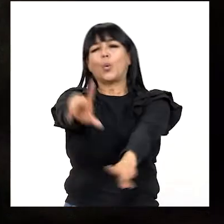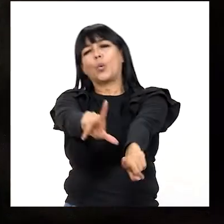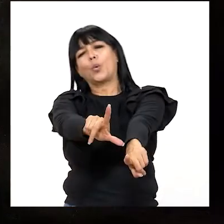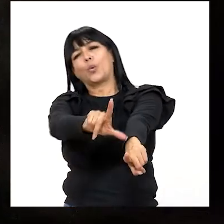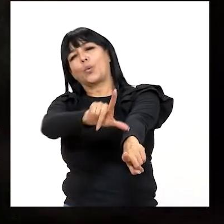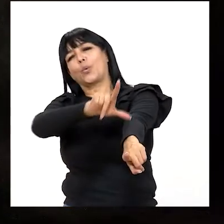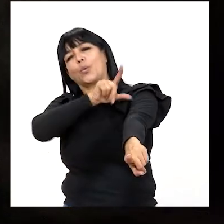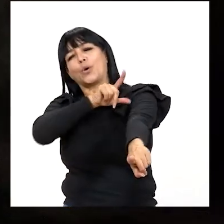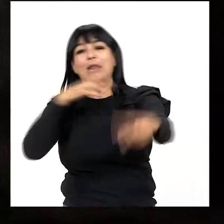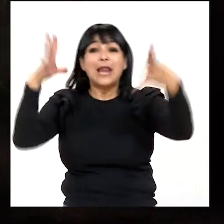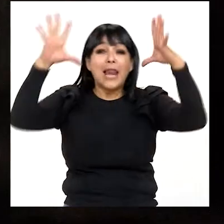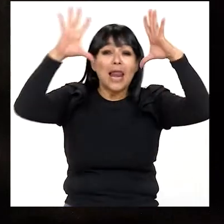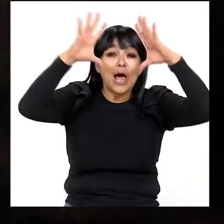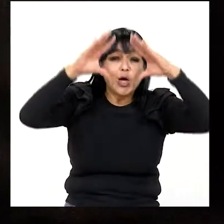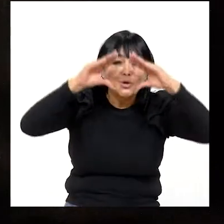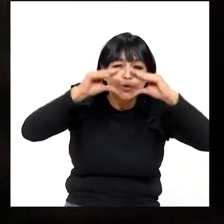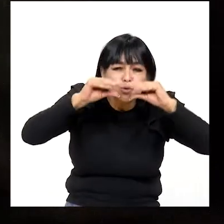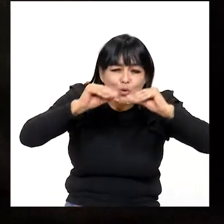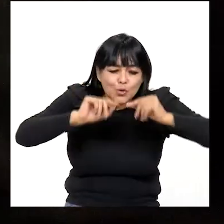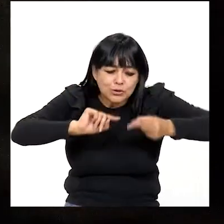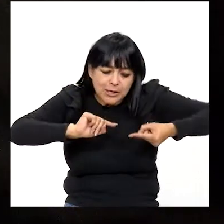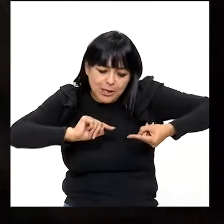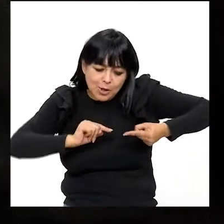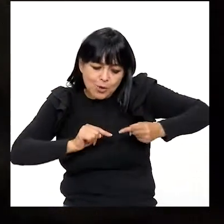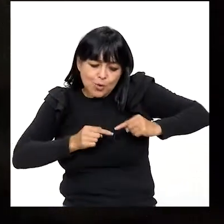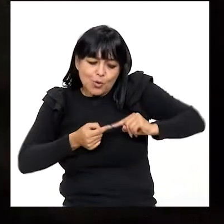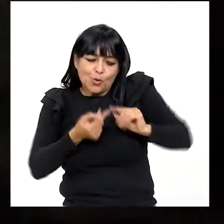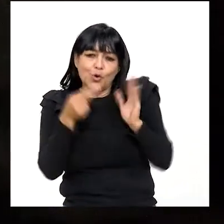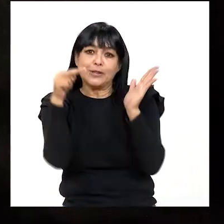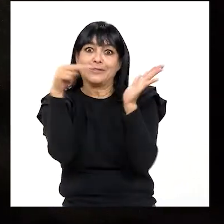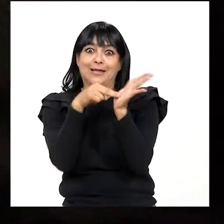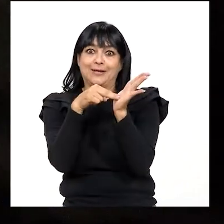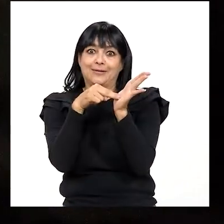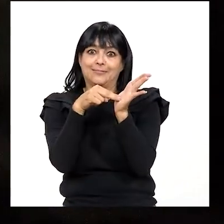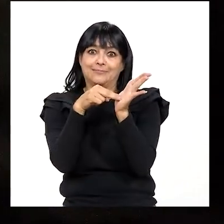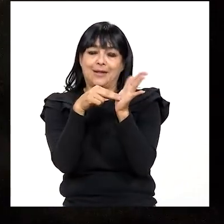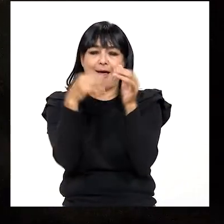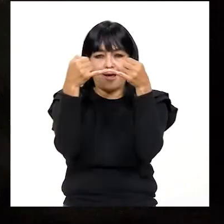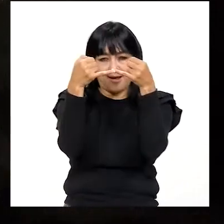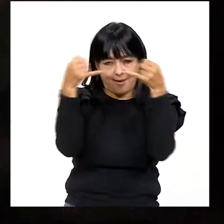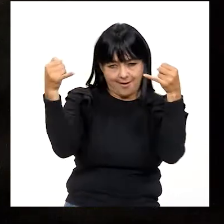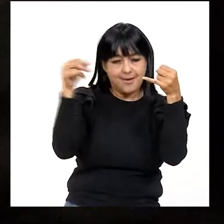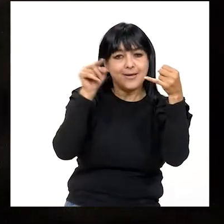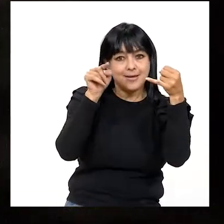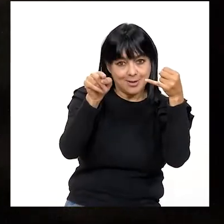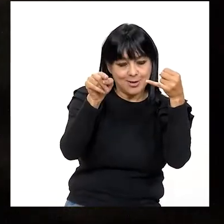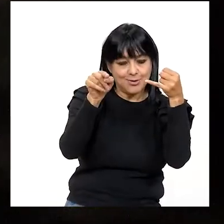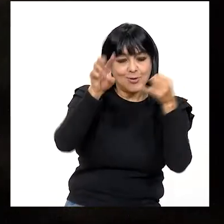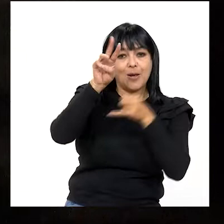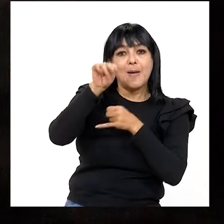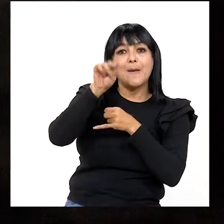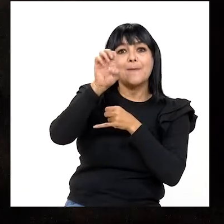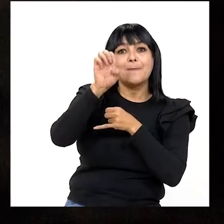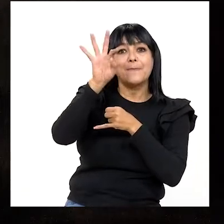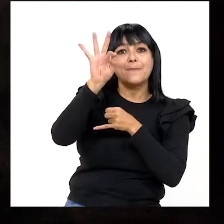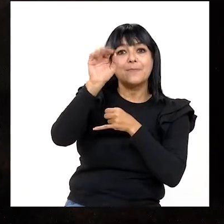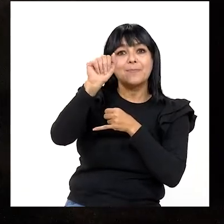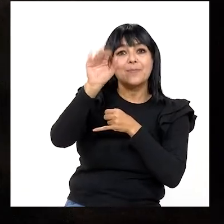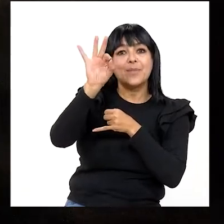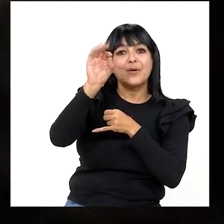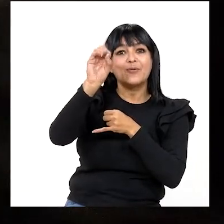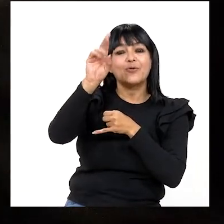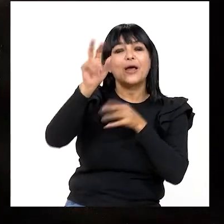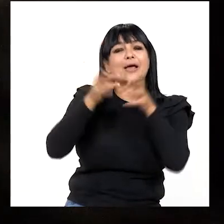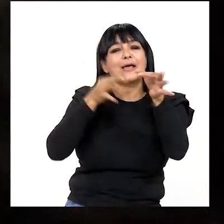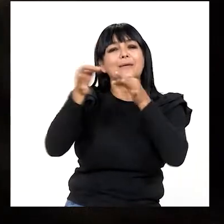Nos dice la noche del dolor ennegrecida Verso en el que utiliza una metáfora